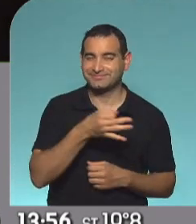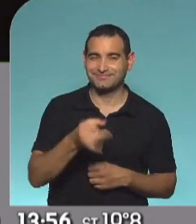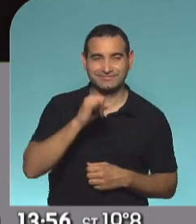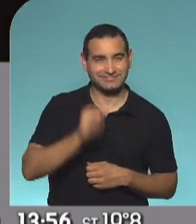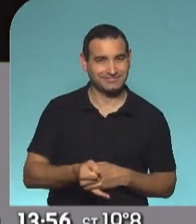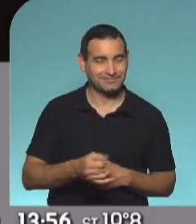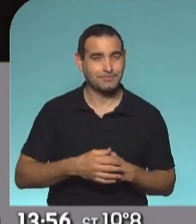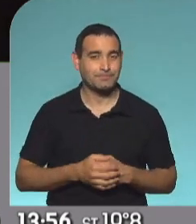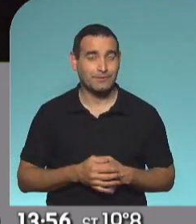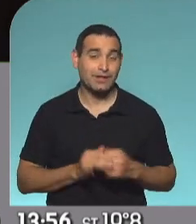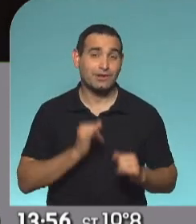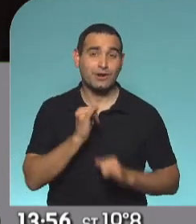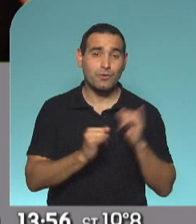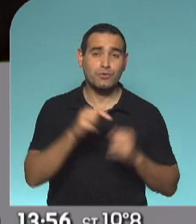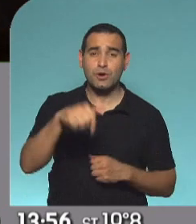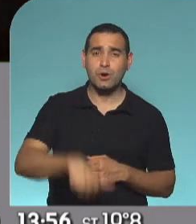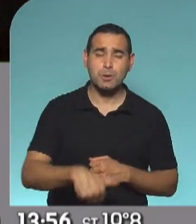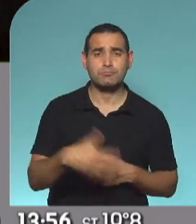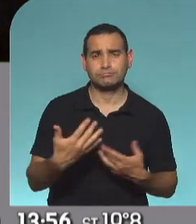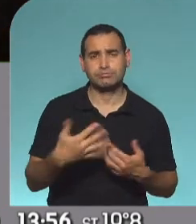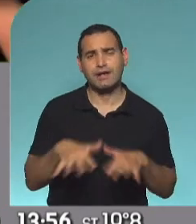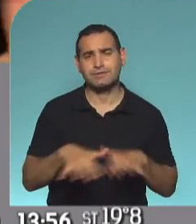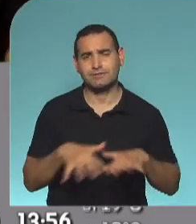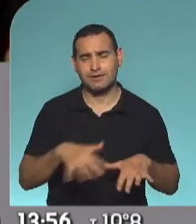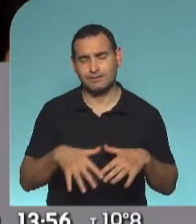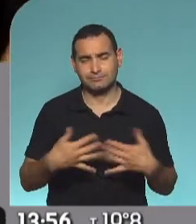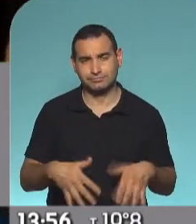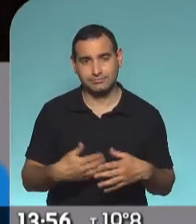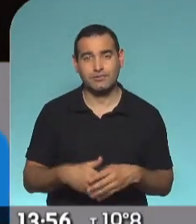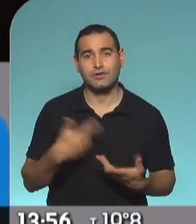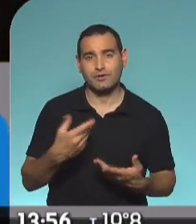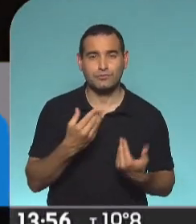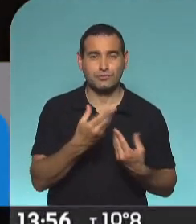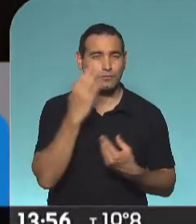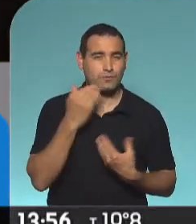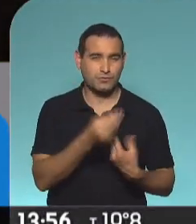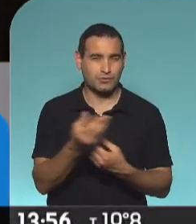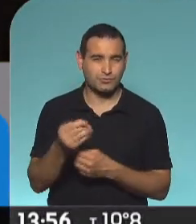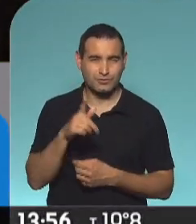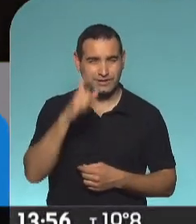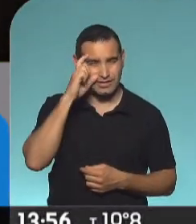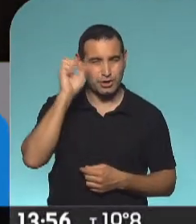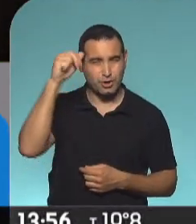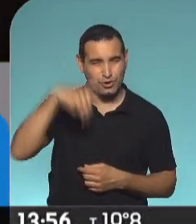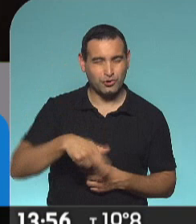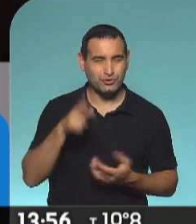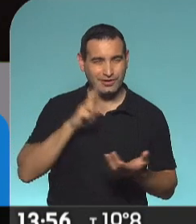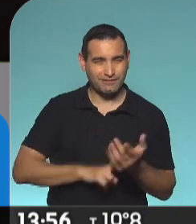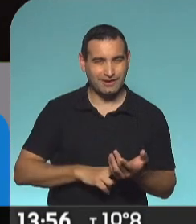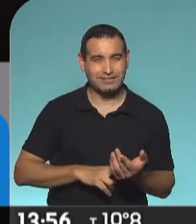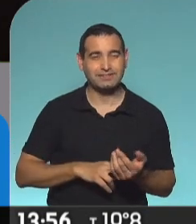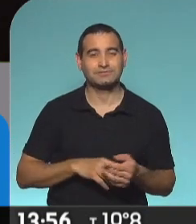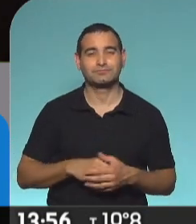vamos entonces. A ver, ¿qué tenemos para el día de hoy? Tenemos muchas actividades. Una de ellas, Solidaria, y lo vemos a León una vez más, porque se va a hacer un